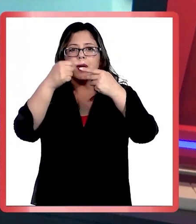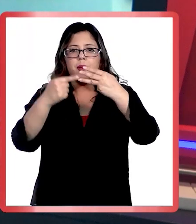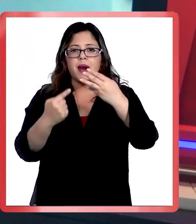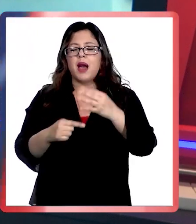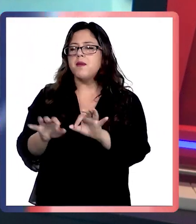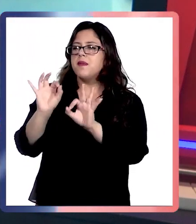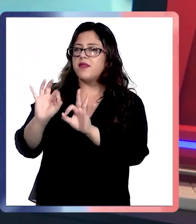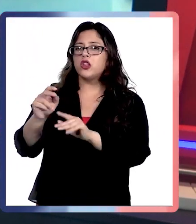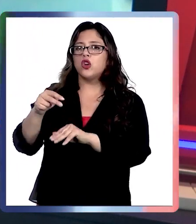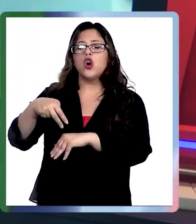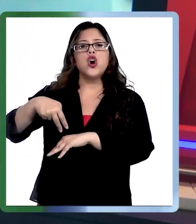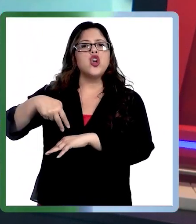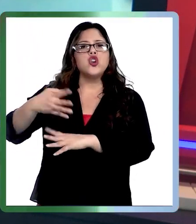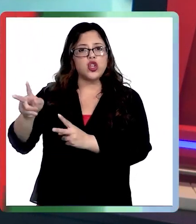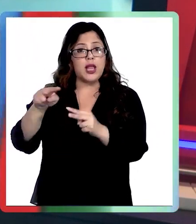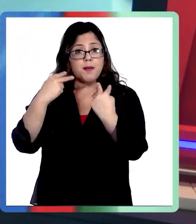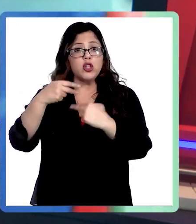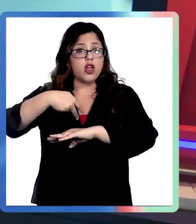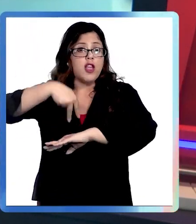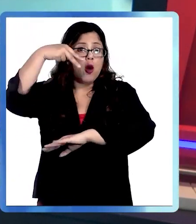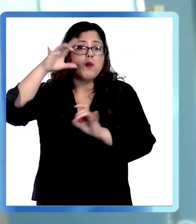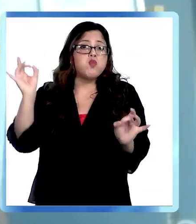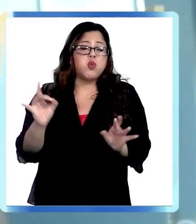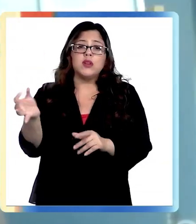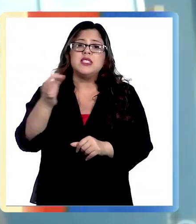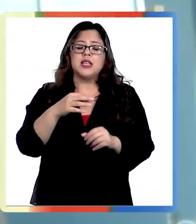Nos están viendo en el norte y dirán, ¿y la papaya, doctora?